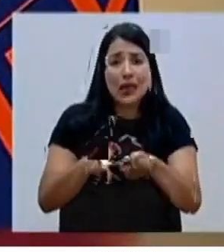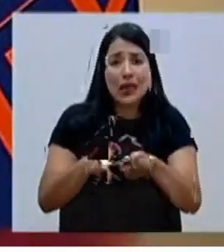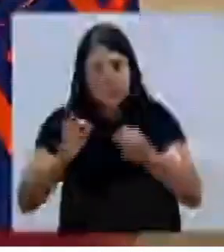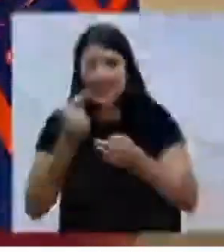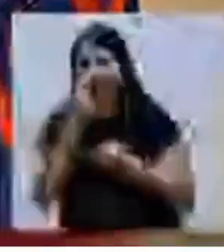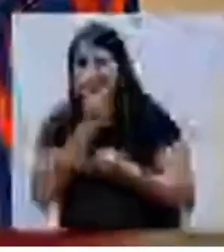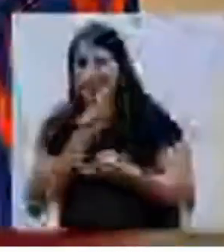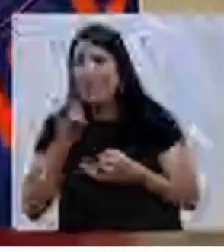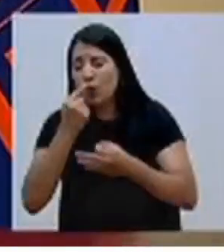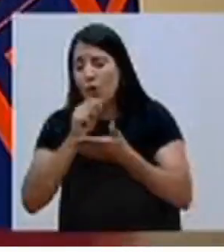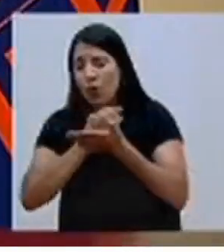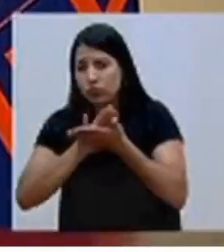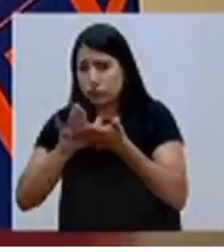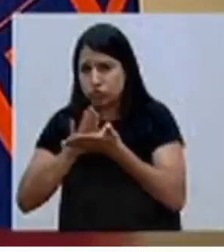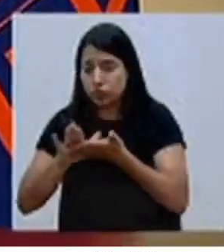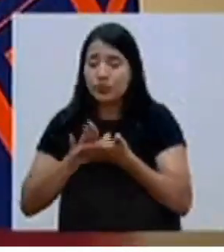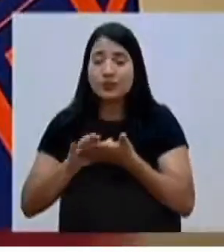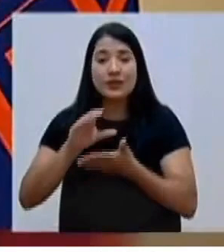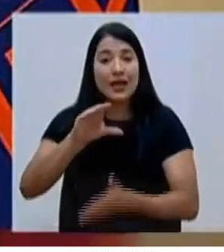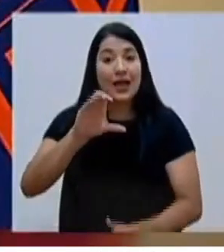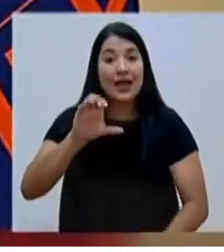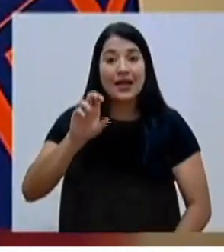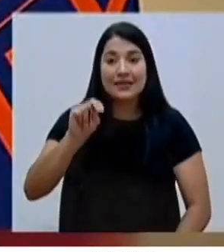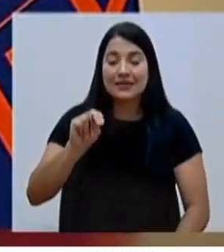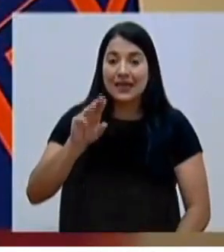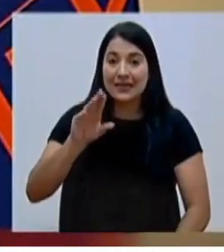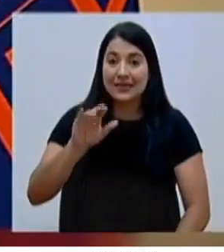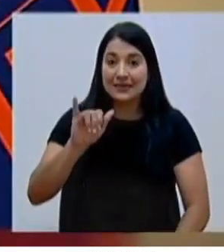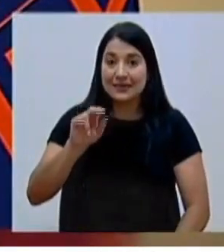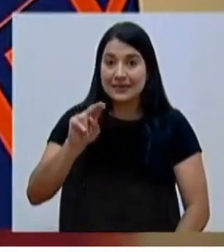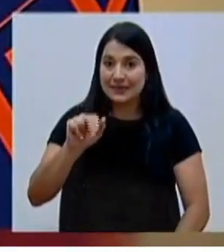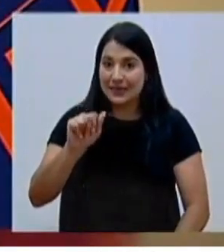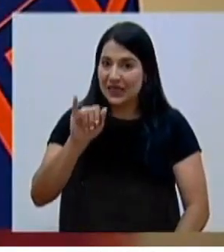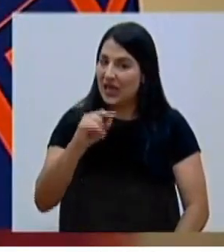Censinay siempre tiene incorporado